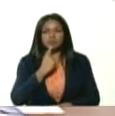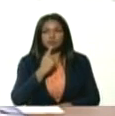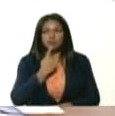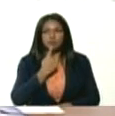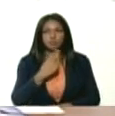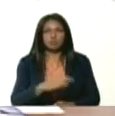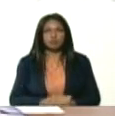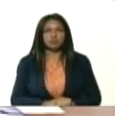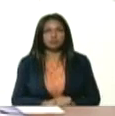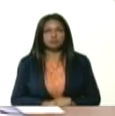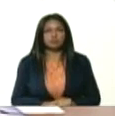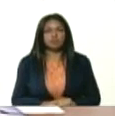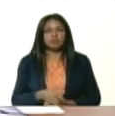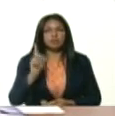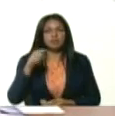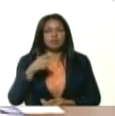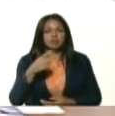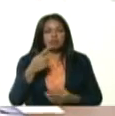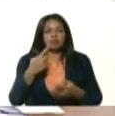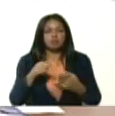a usted, querido almirante en jefe,